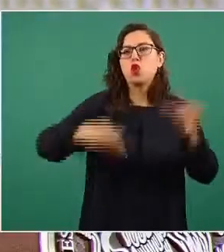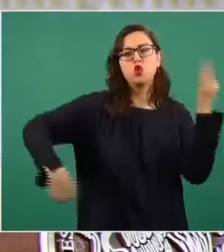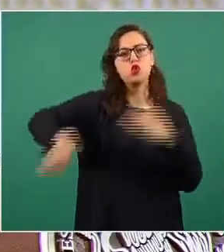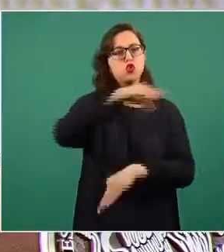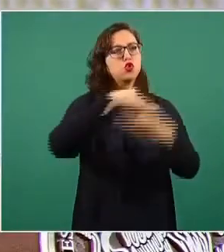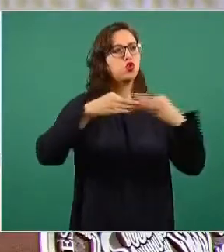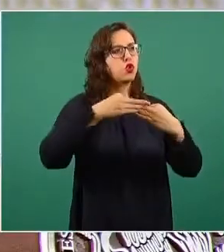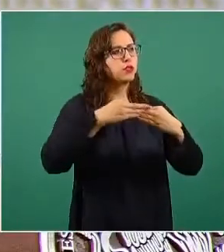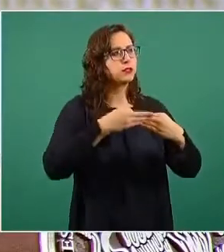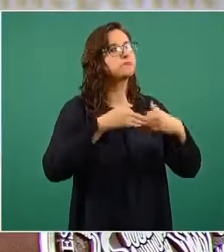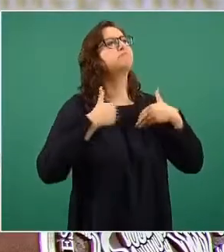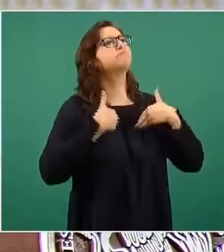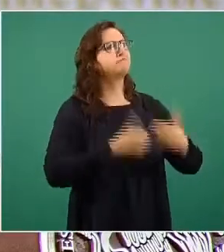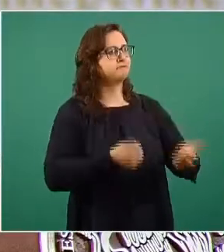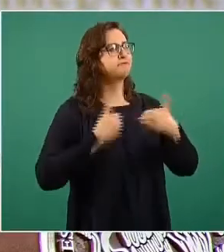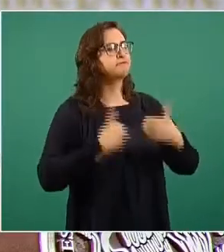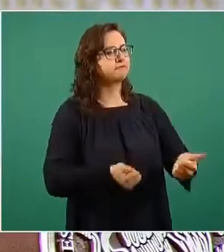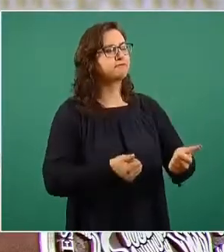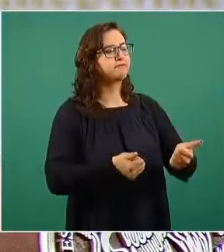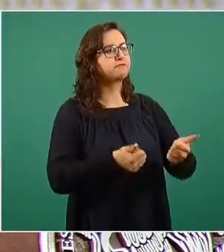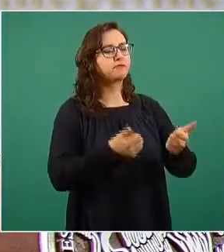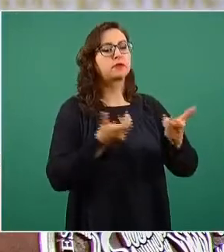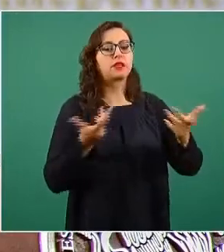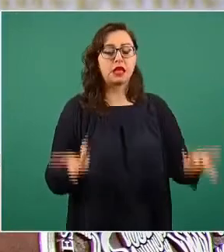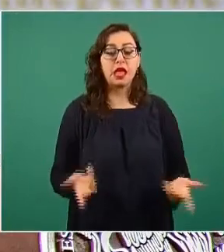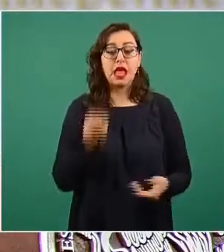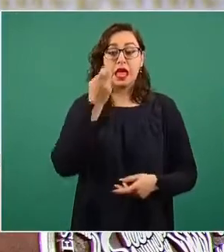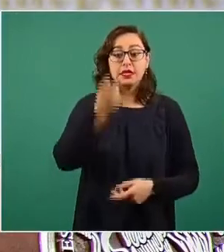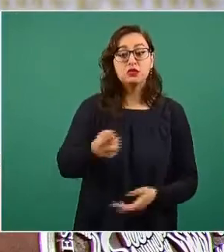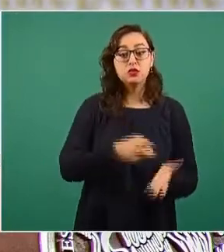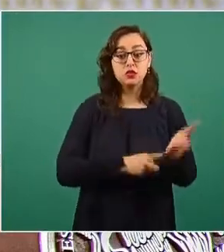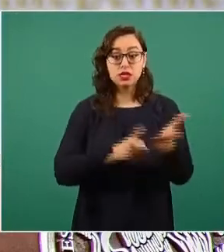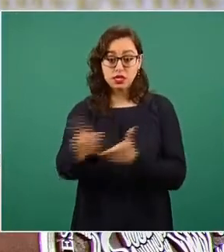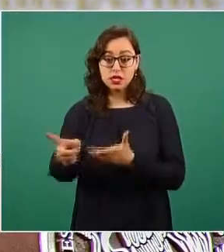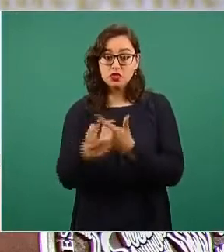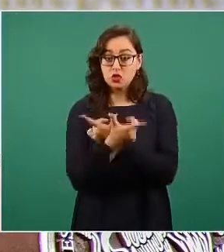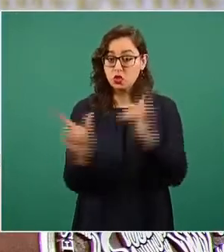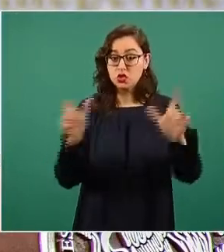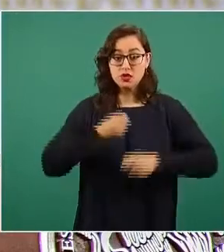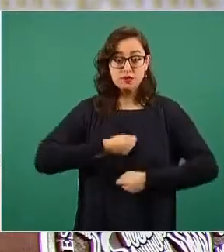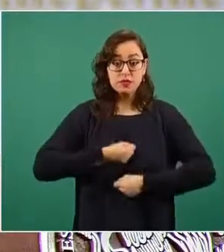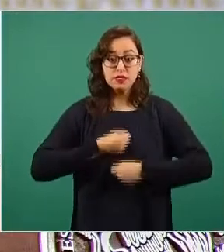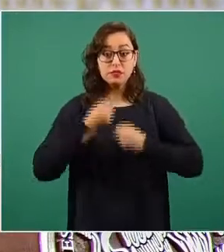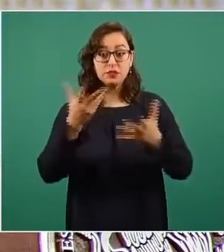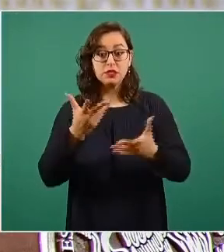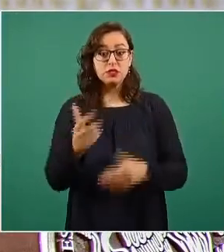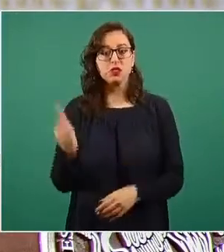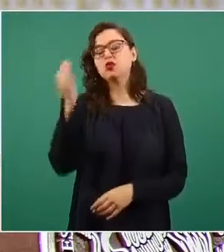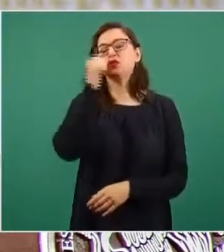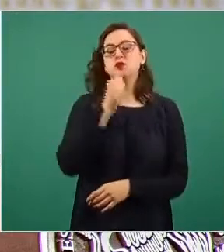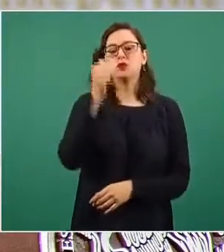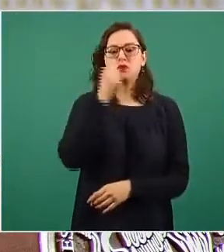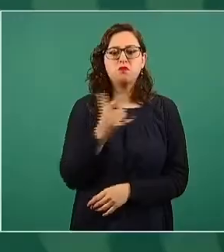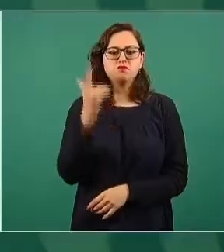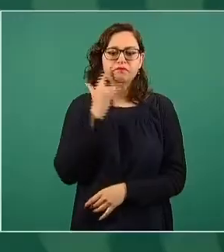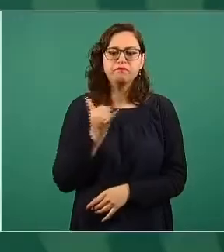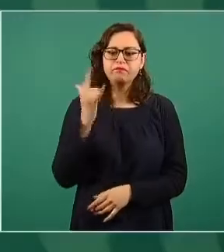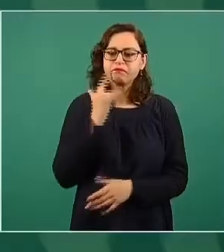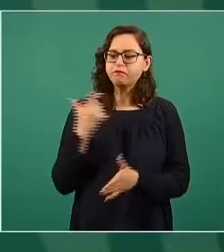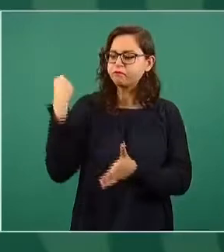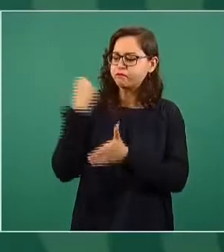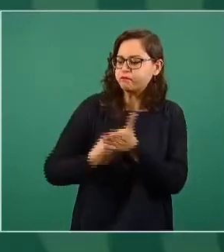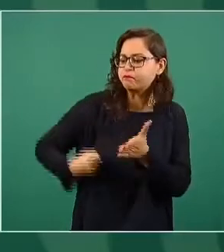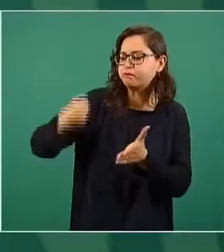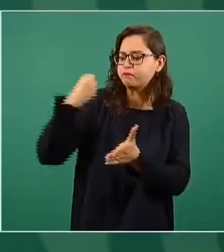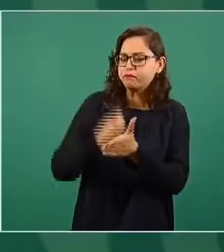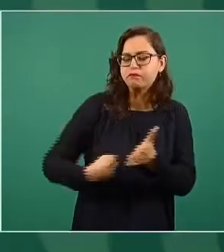derecho a expresarnos por lo que tanto hemos luchado en toda nuestra vida de